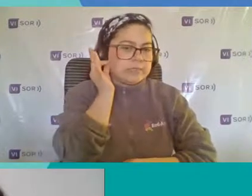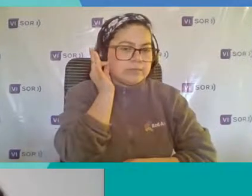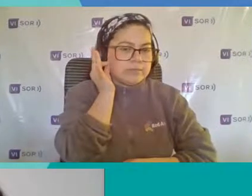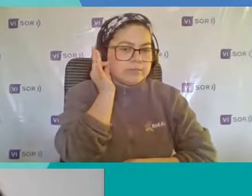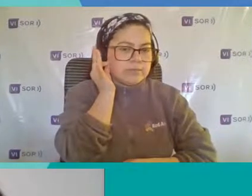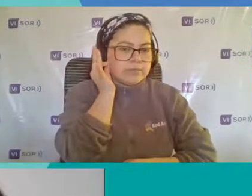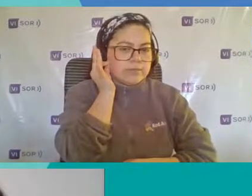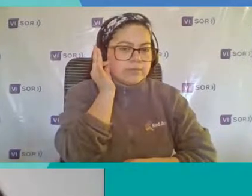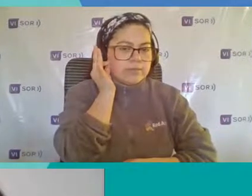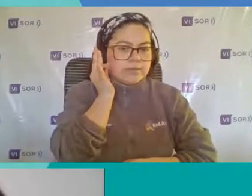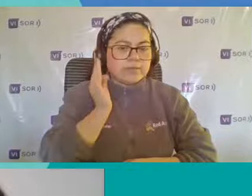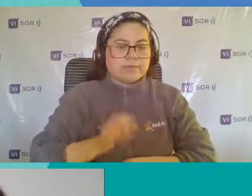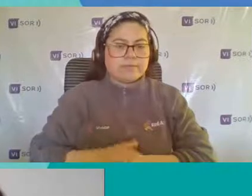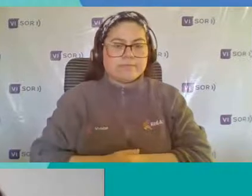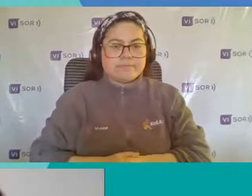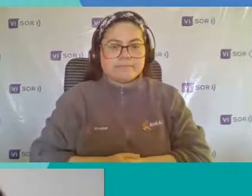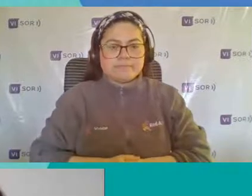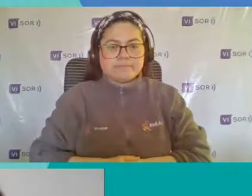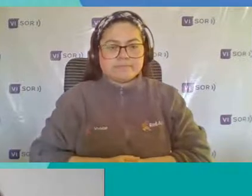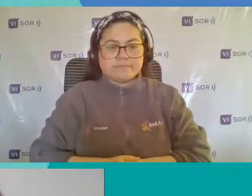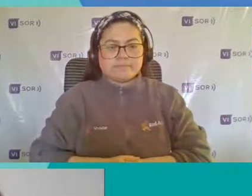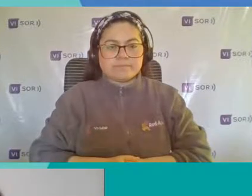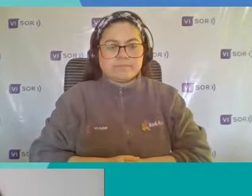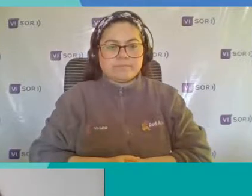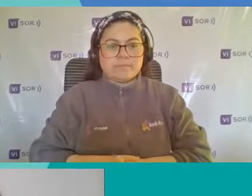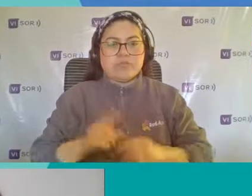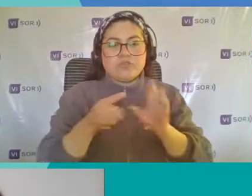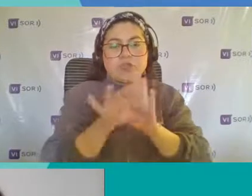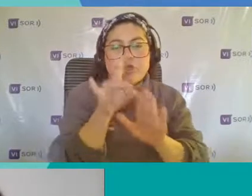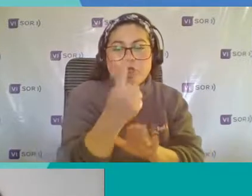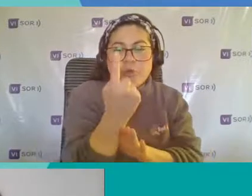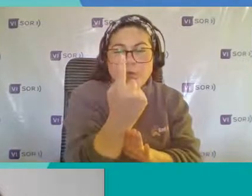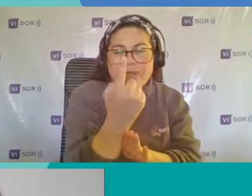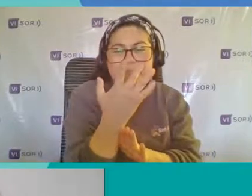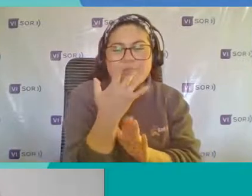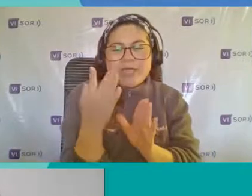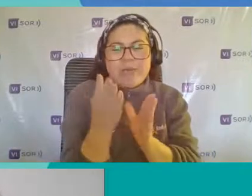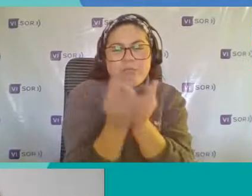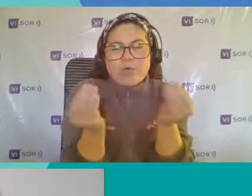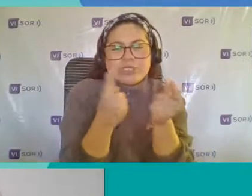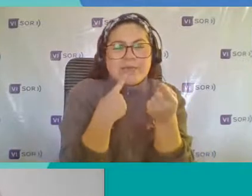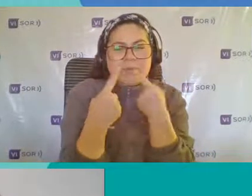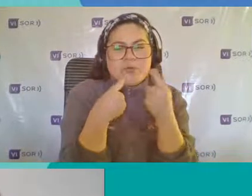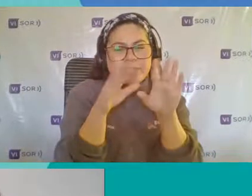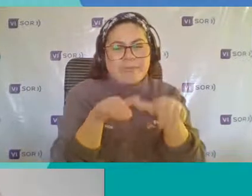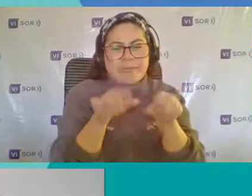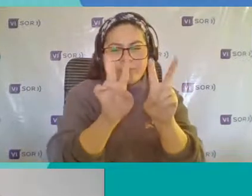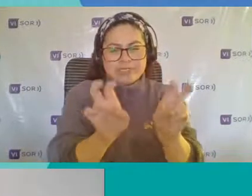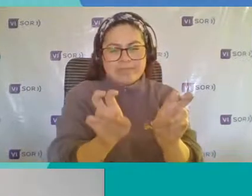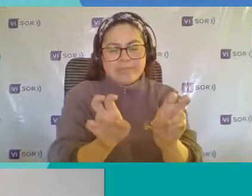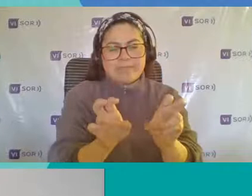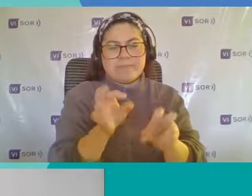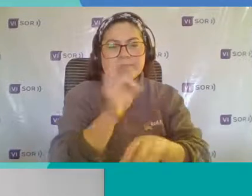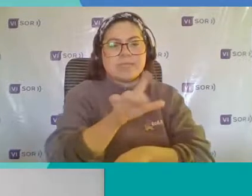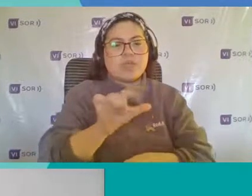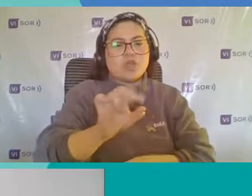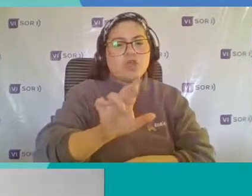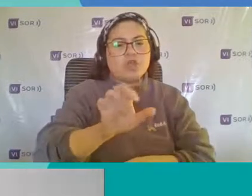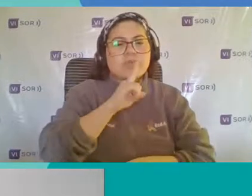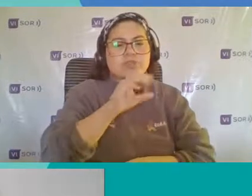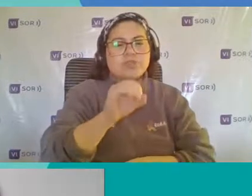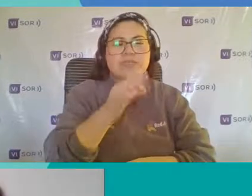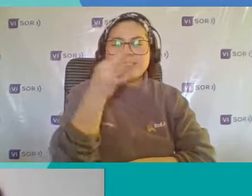se ha repetido bastante Por eso solamente Vamos a seleccionar una Para repetir la misma En una cantidad Importante de veces Nos pregunta Loreto ¿Por qué cuesta